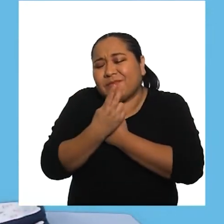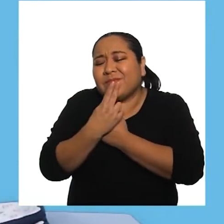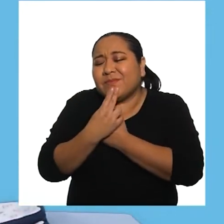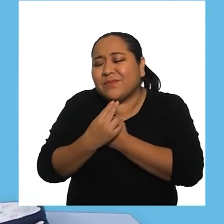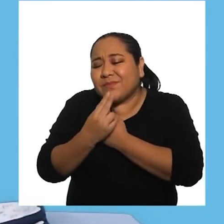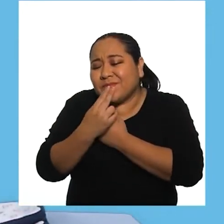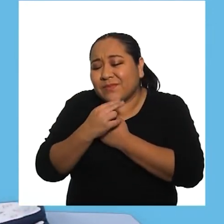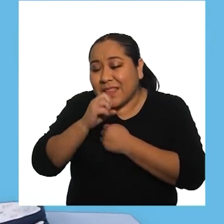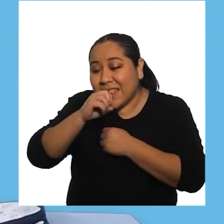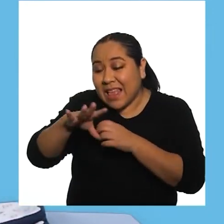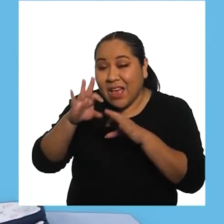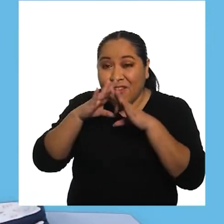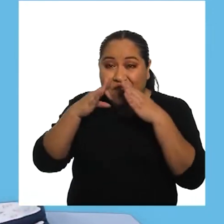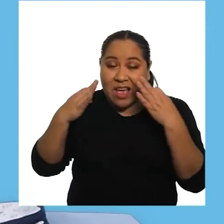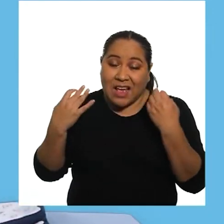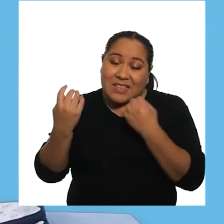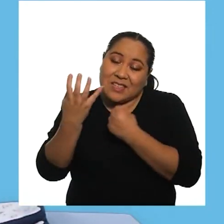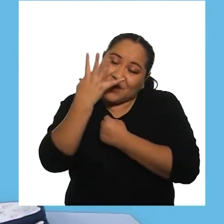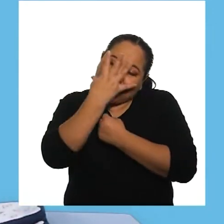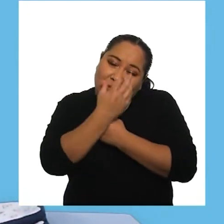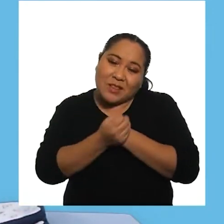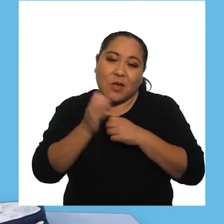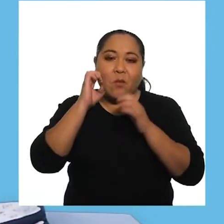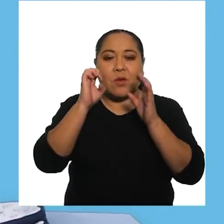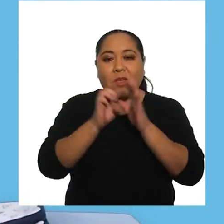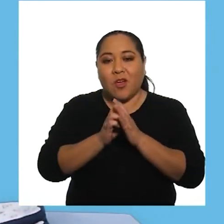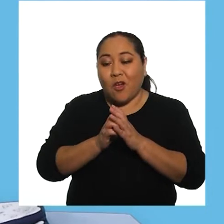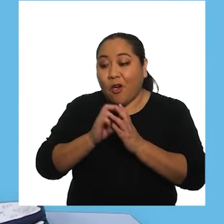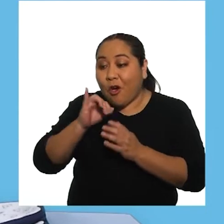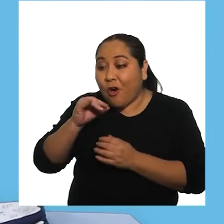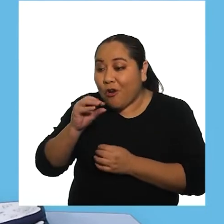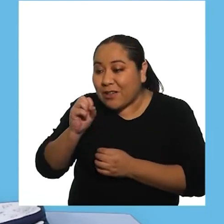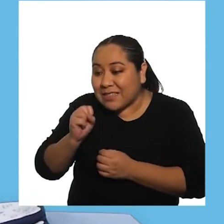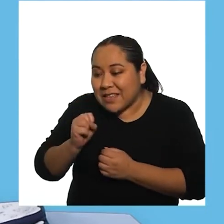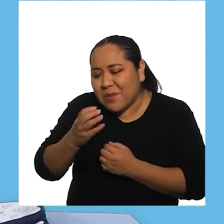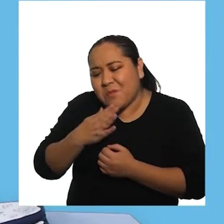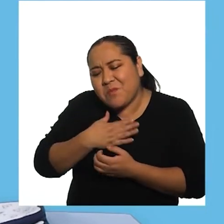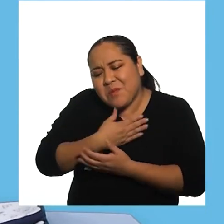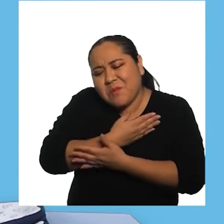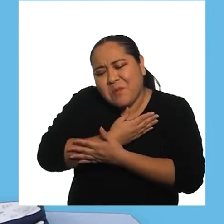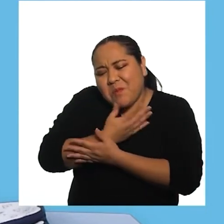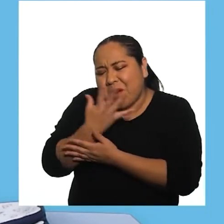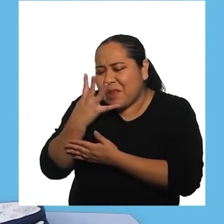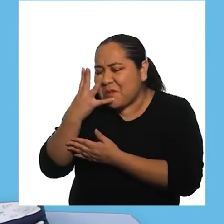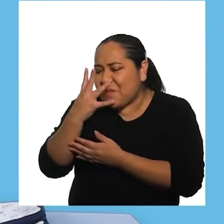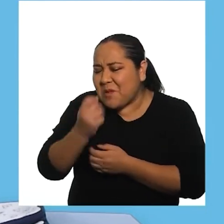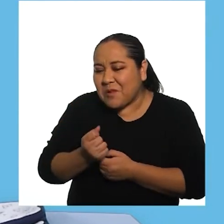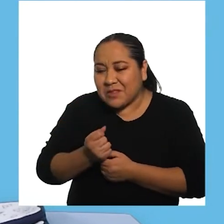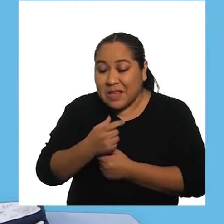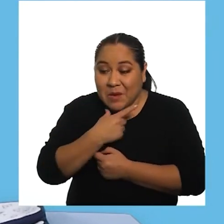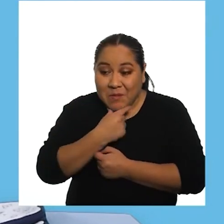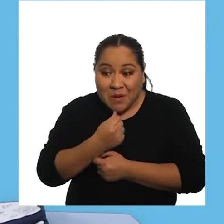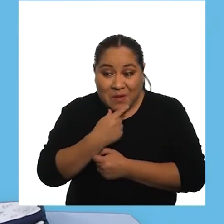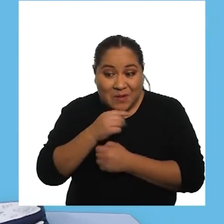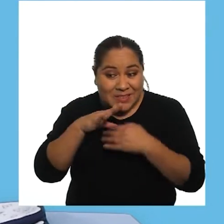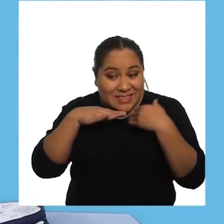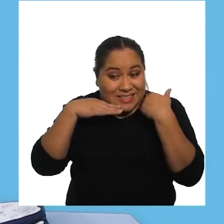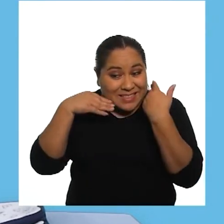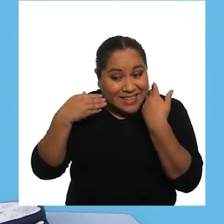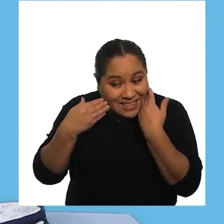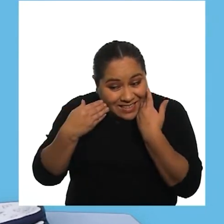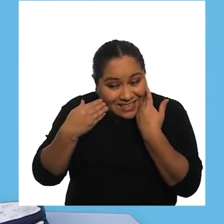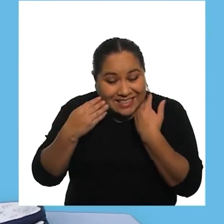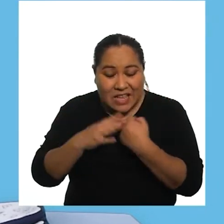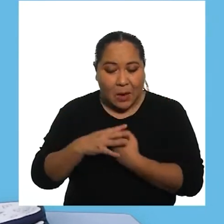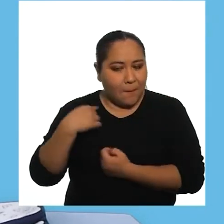forma cariñosa y dile frases agradables como José, mi bebé hermoso, me gusta